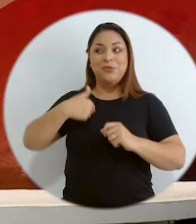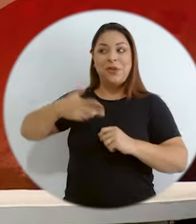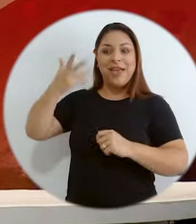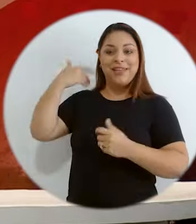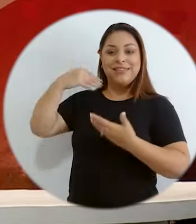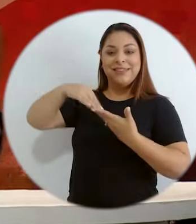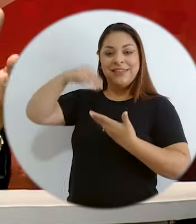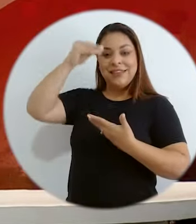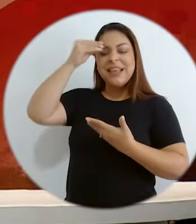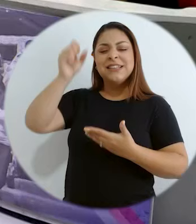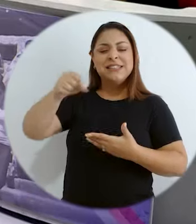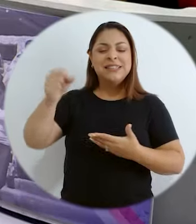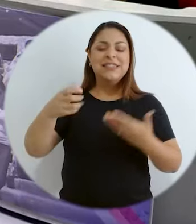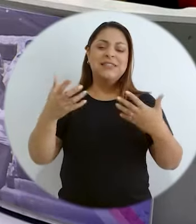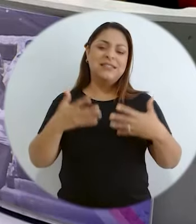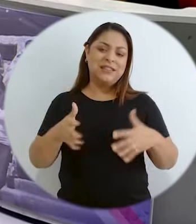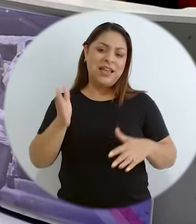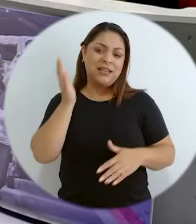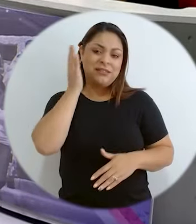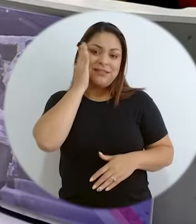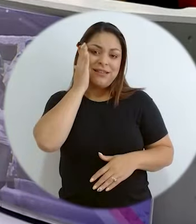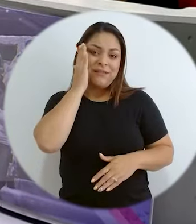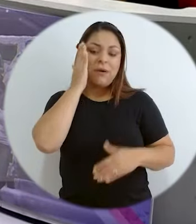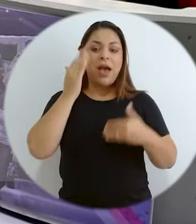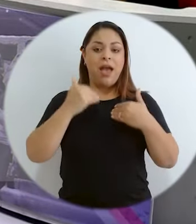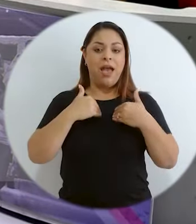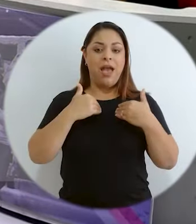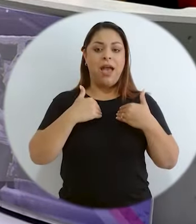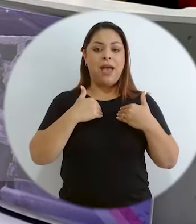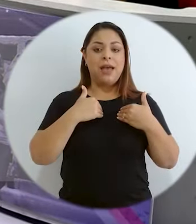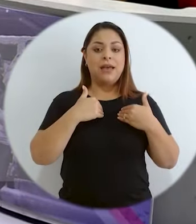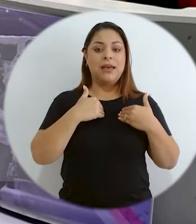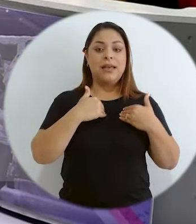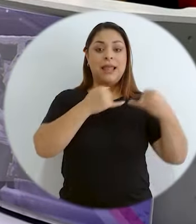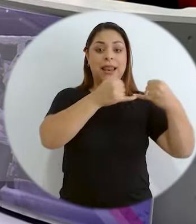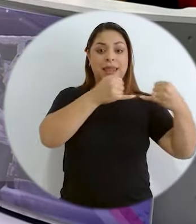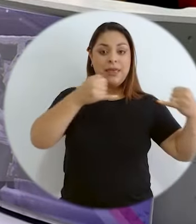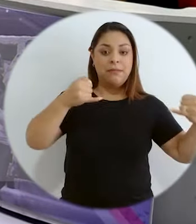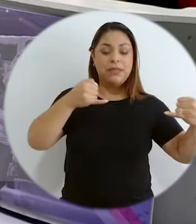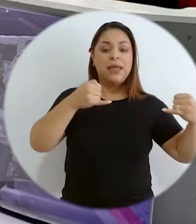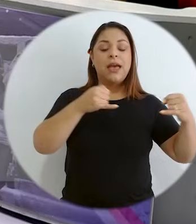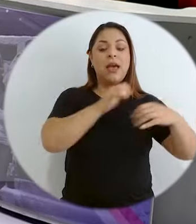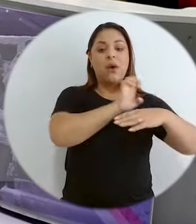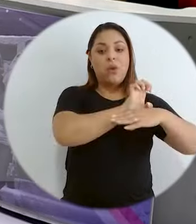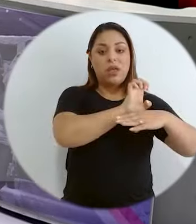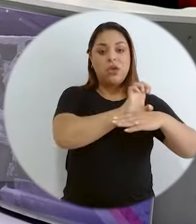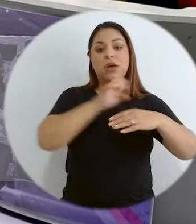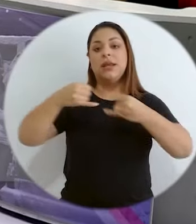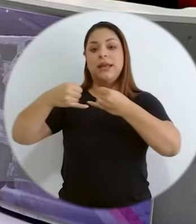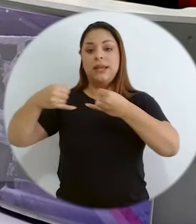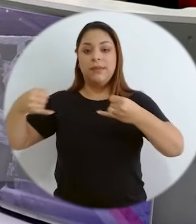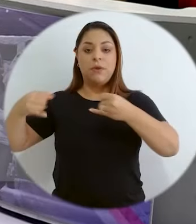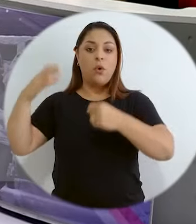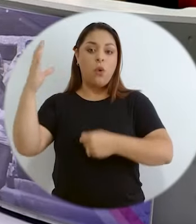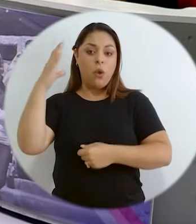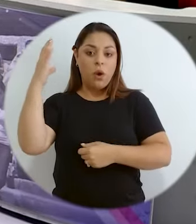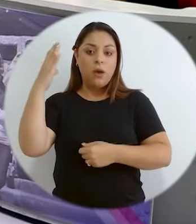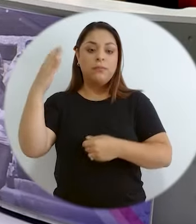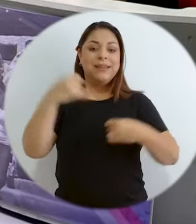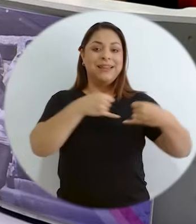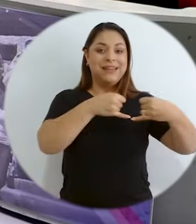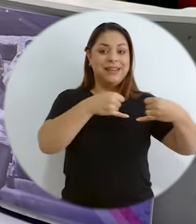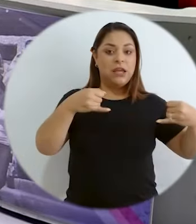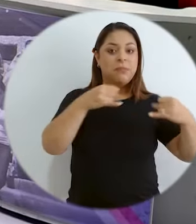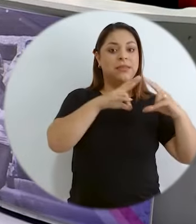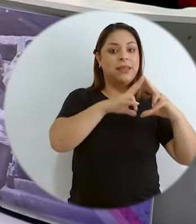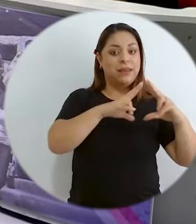ya sabemos que tenemos límites con Ecuador, con Colombia, con Nicaragua,